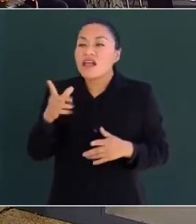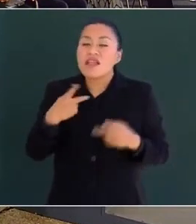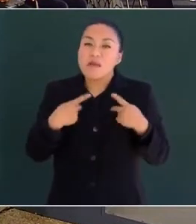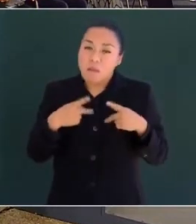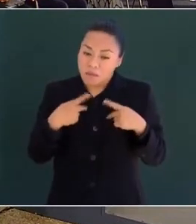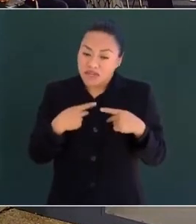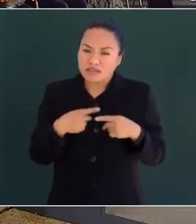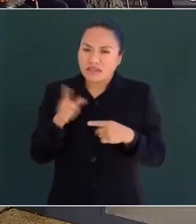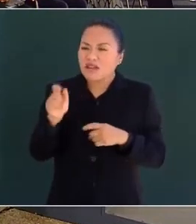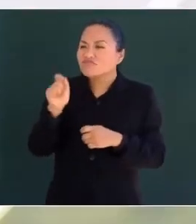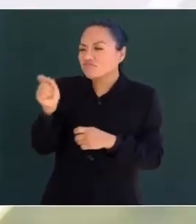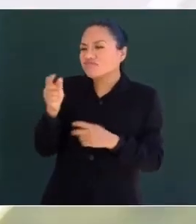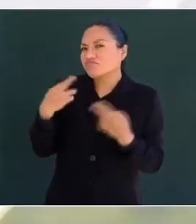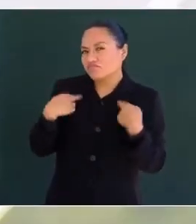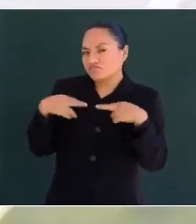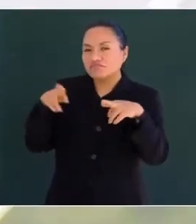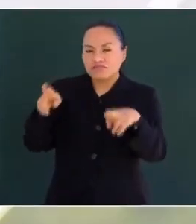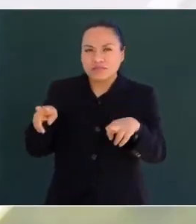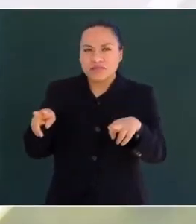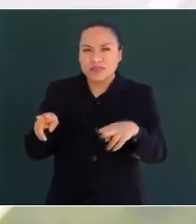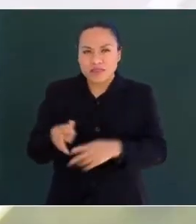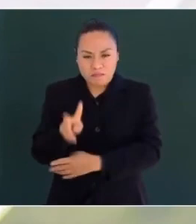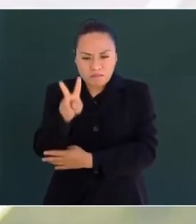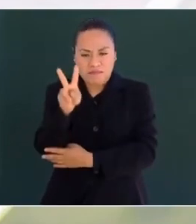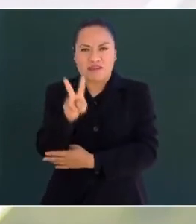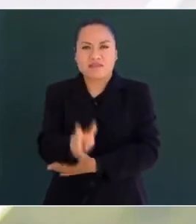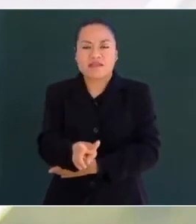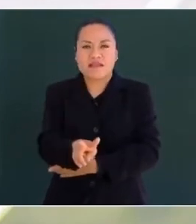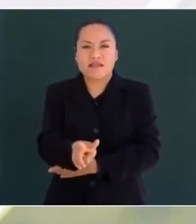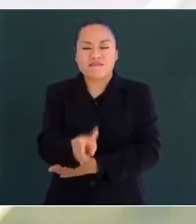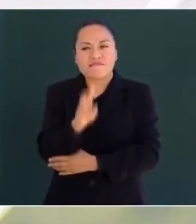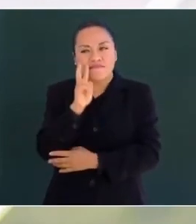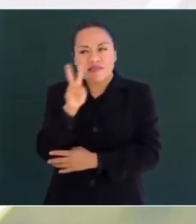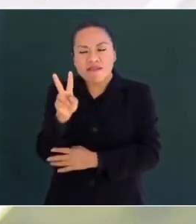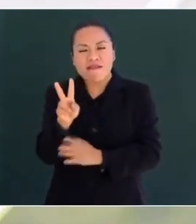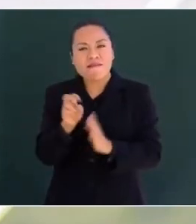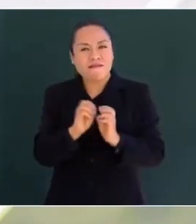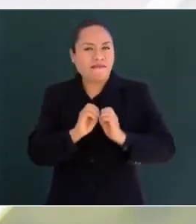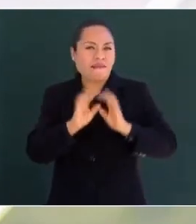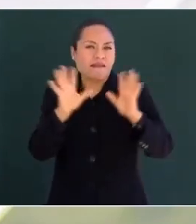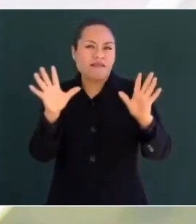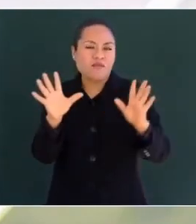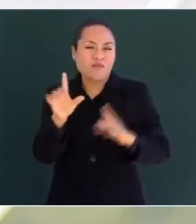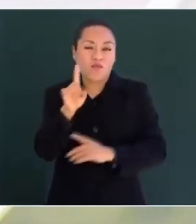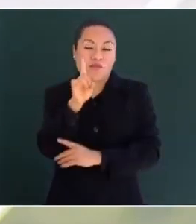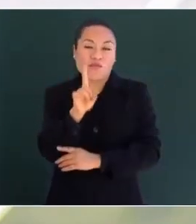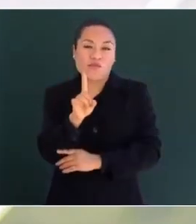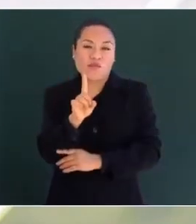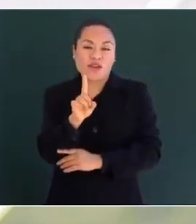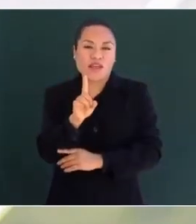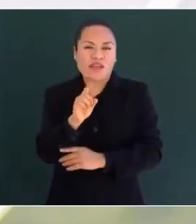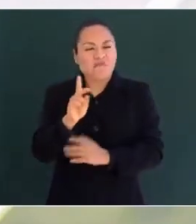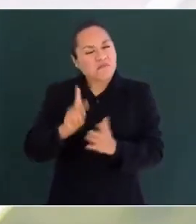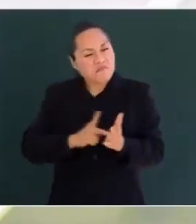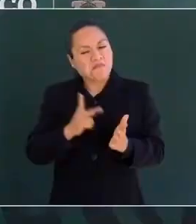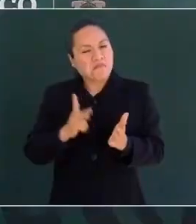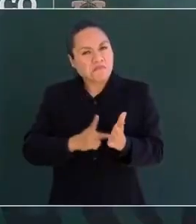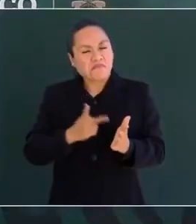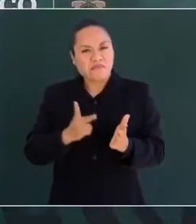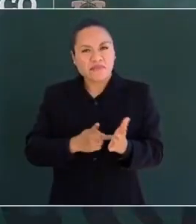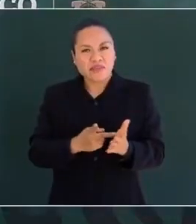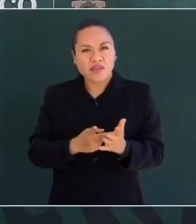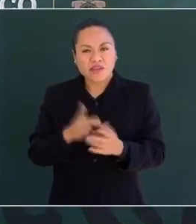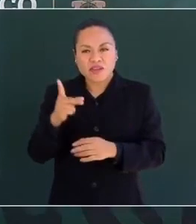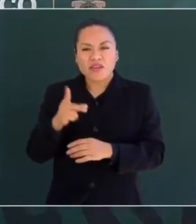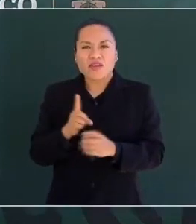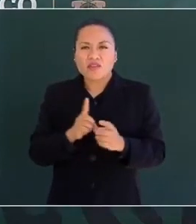representa las verdades evidentes proclamadas y una y otra vez por el